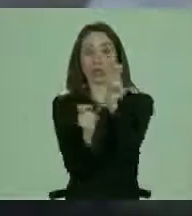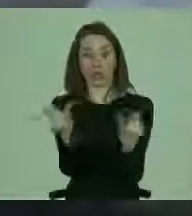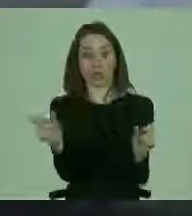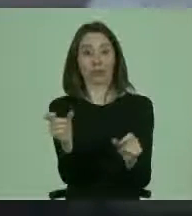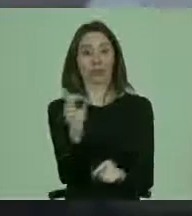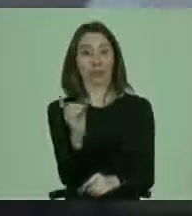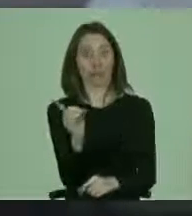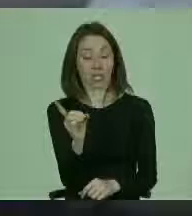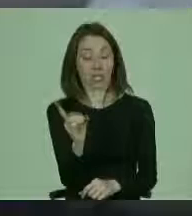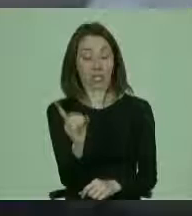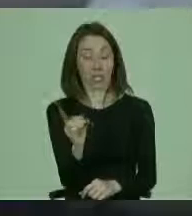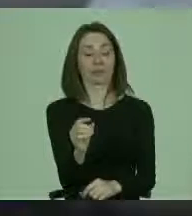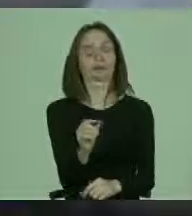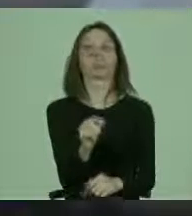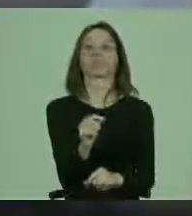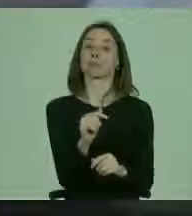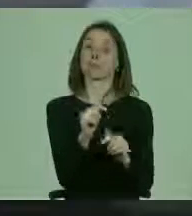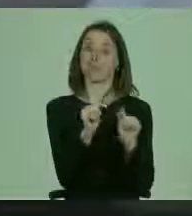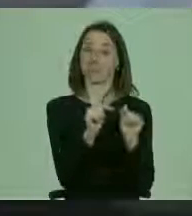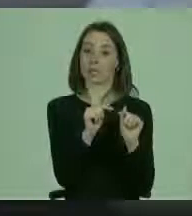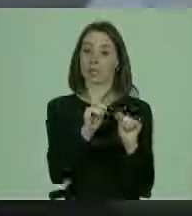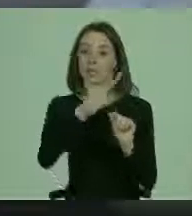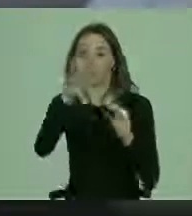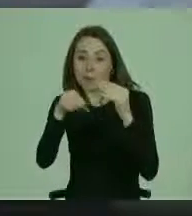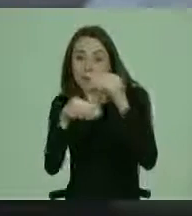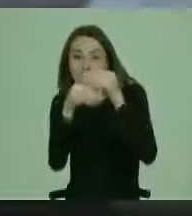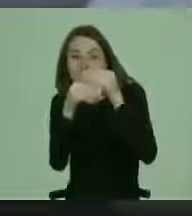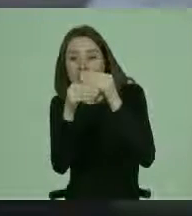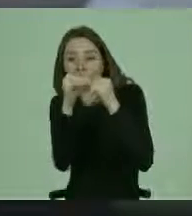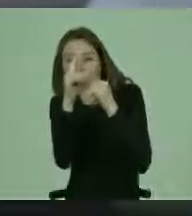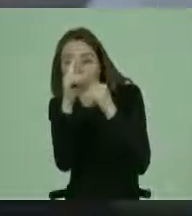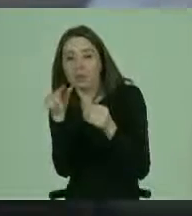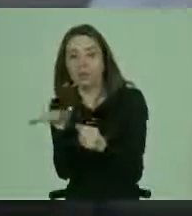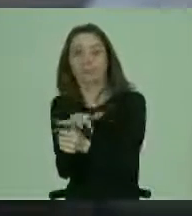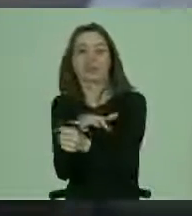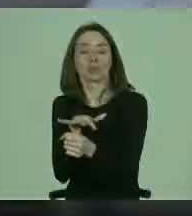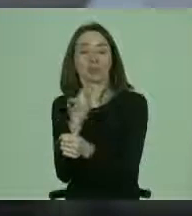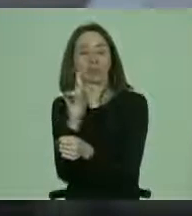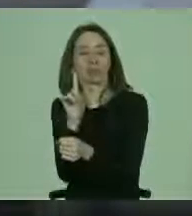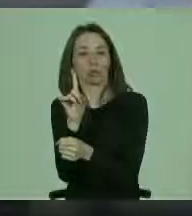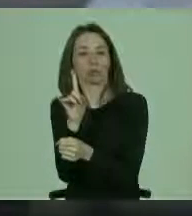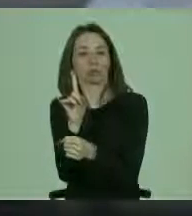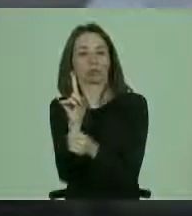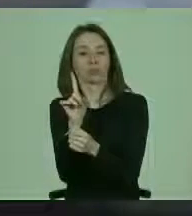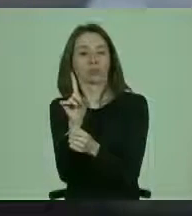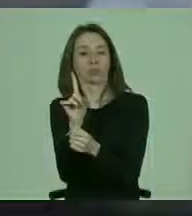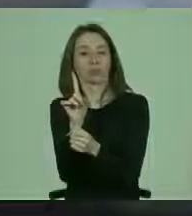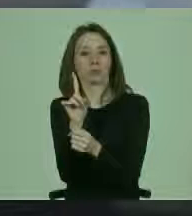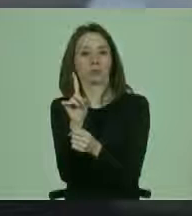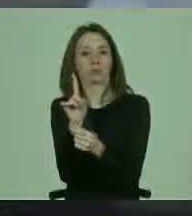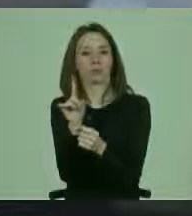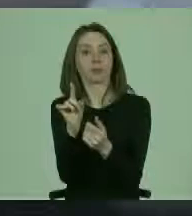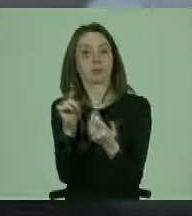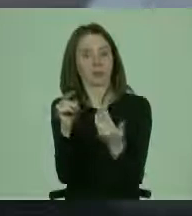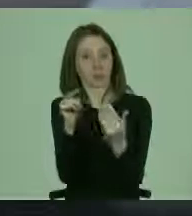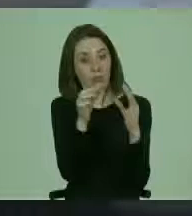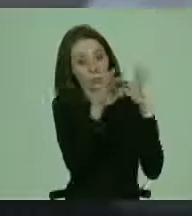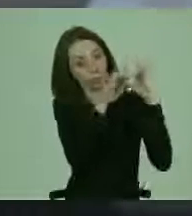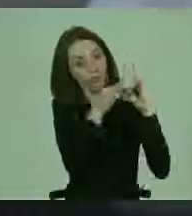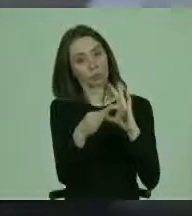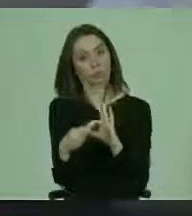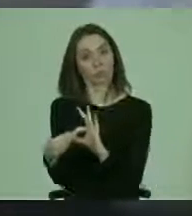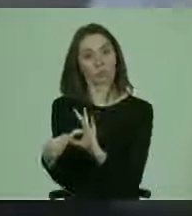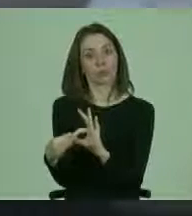También dentro de este plano yo quiero adicionar aquí una situación que se refiere, y lo conecto